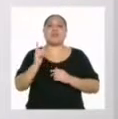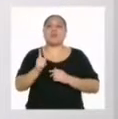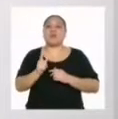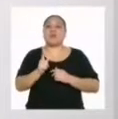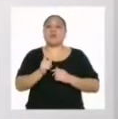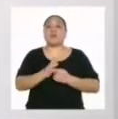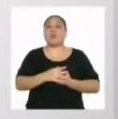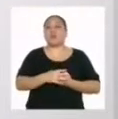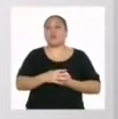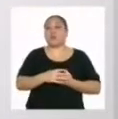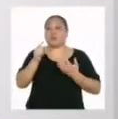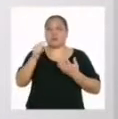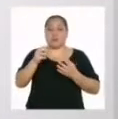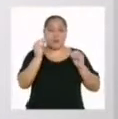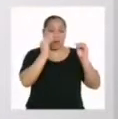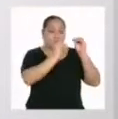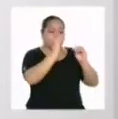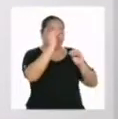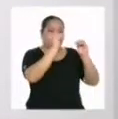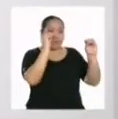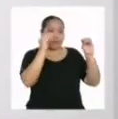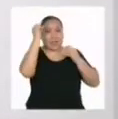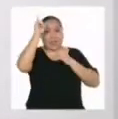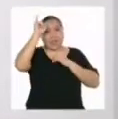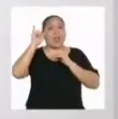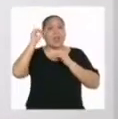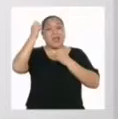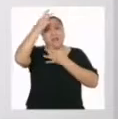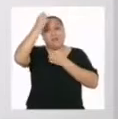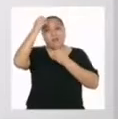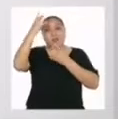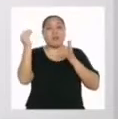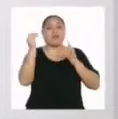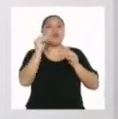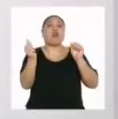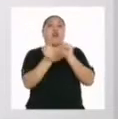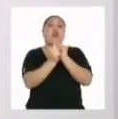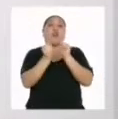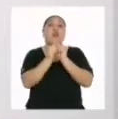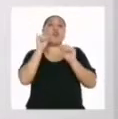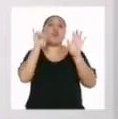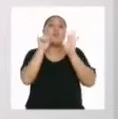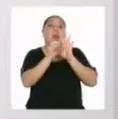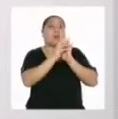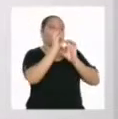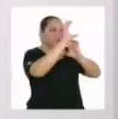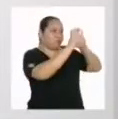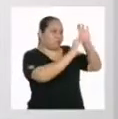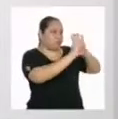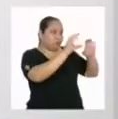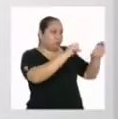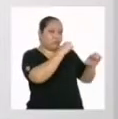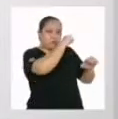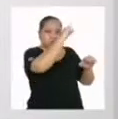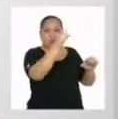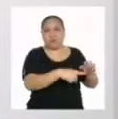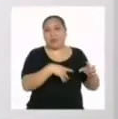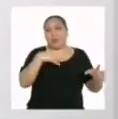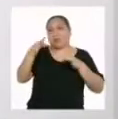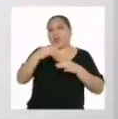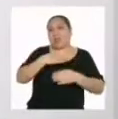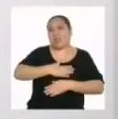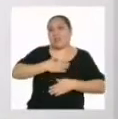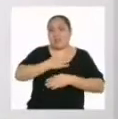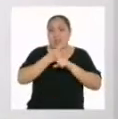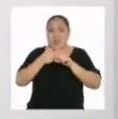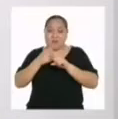producto que reúna información e imágenes por el cual podrán hablar de manera divertida